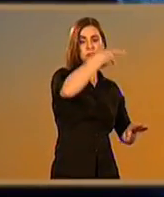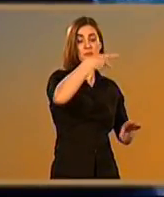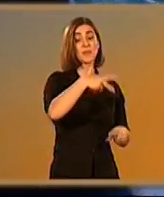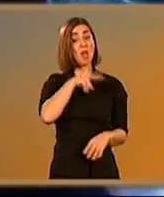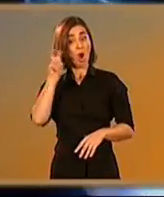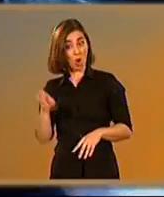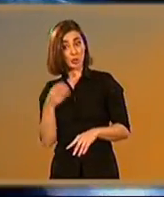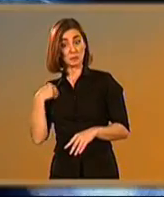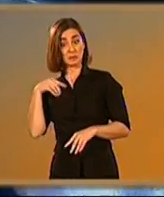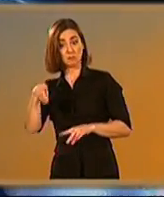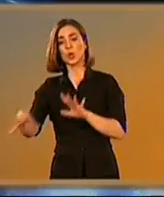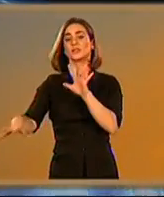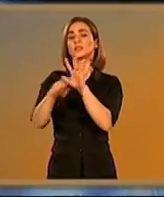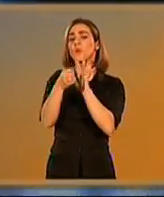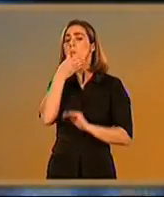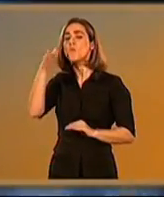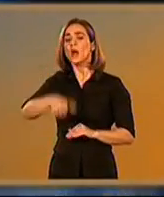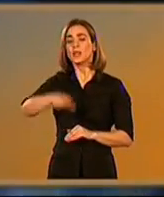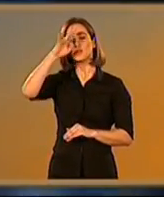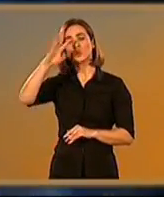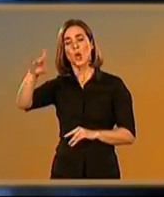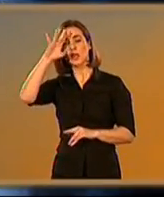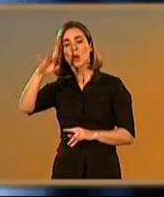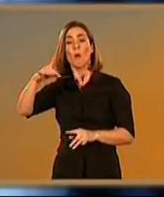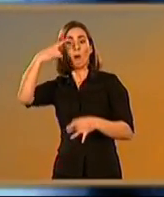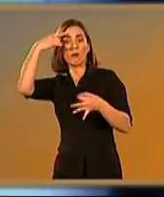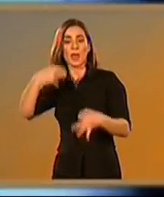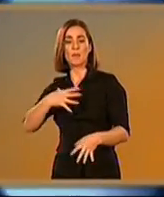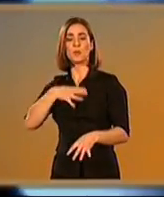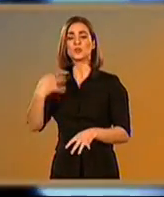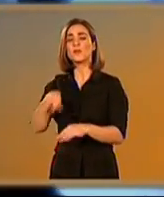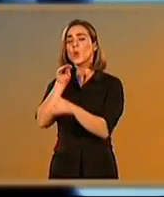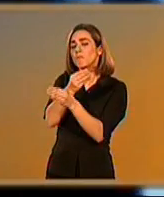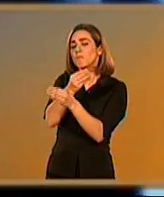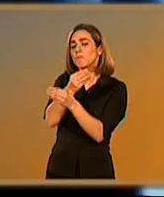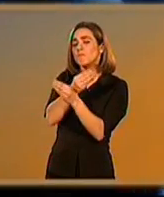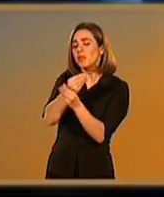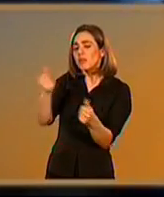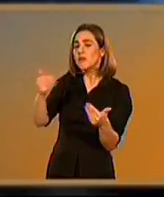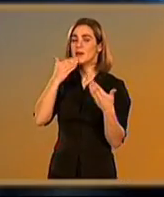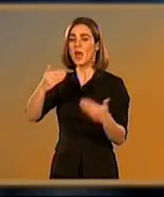así como al culto de himnos, unido a la muerte, pero también al sueño y a su poder curativo.